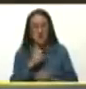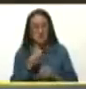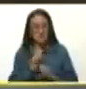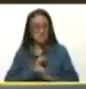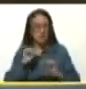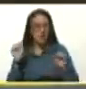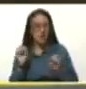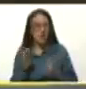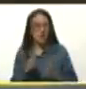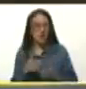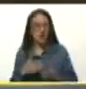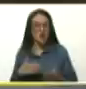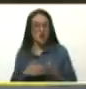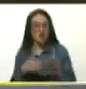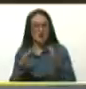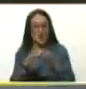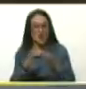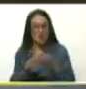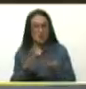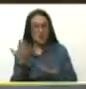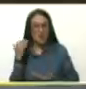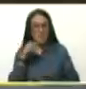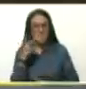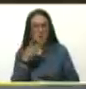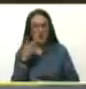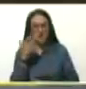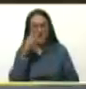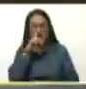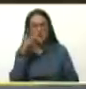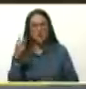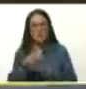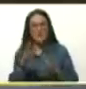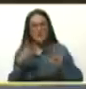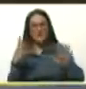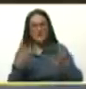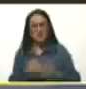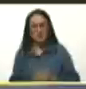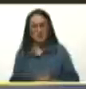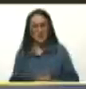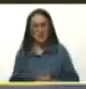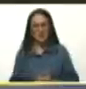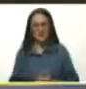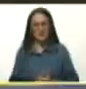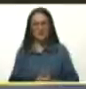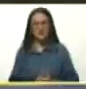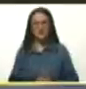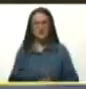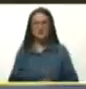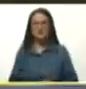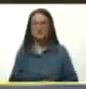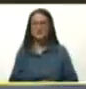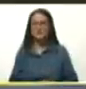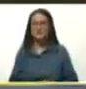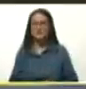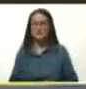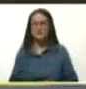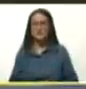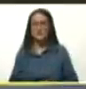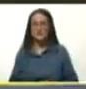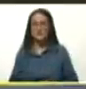modelo neoliberal y Piñera en el año 2019. Lo mediatizaron desde la primera jugada.